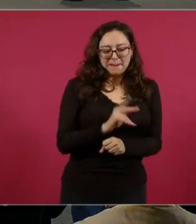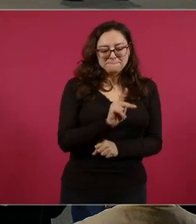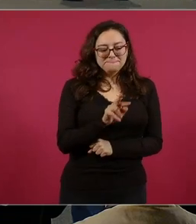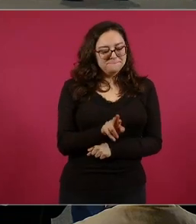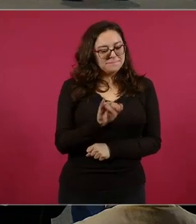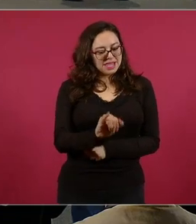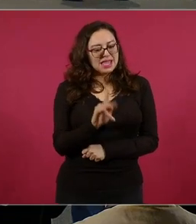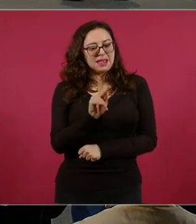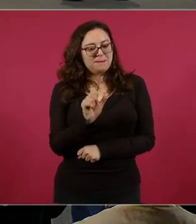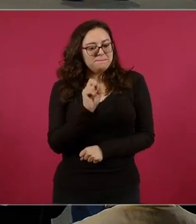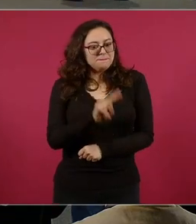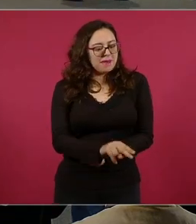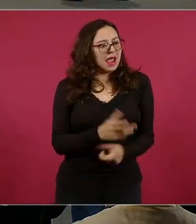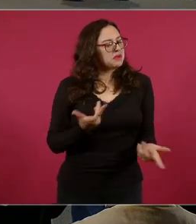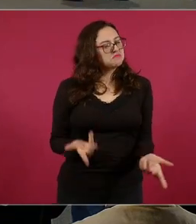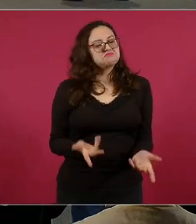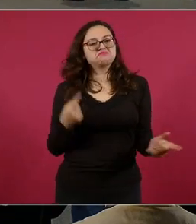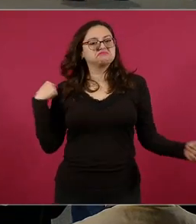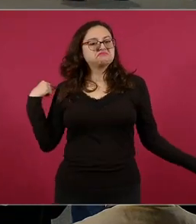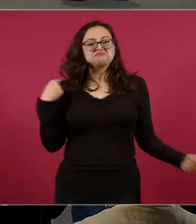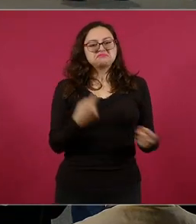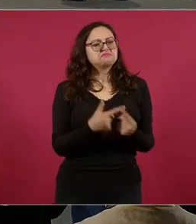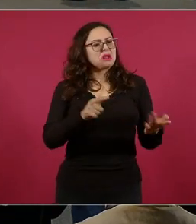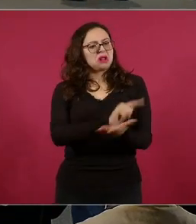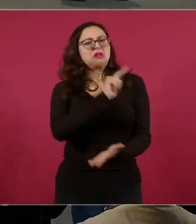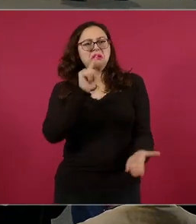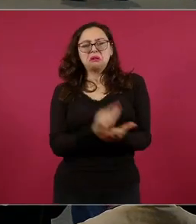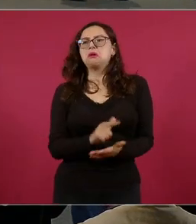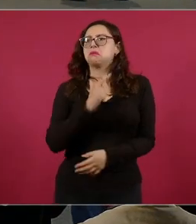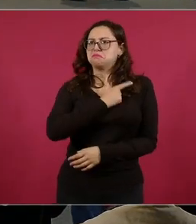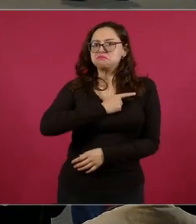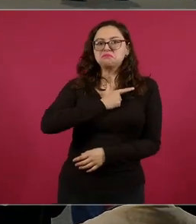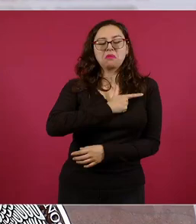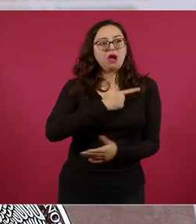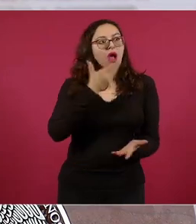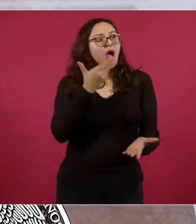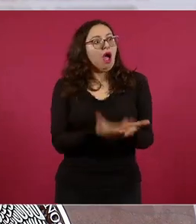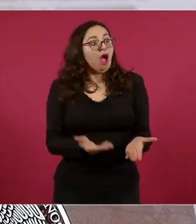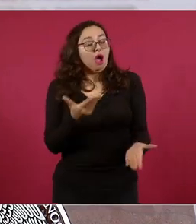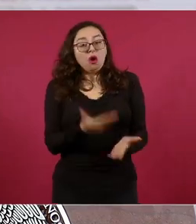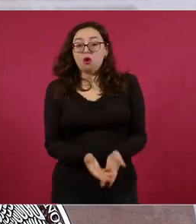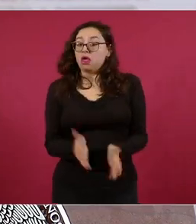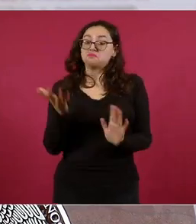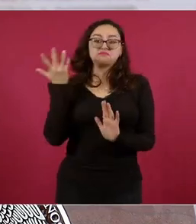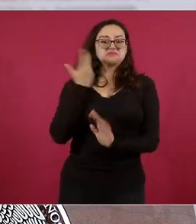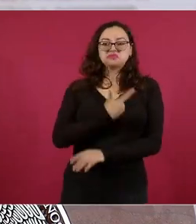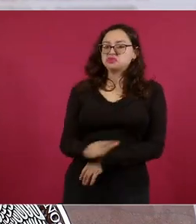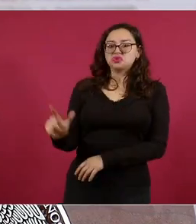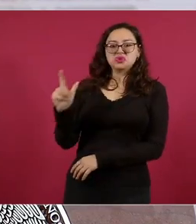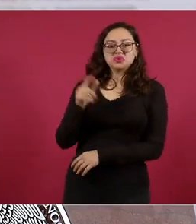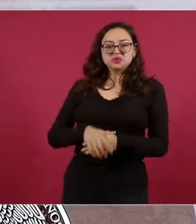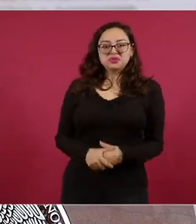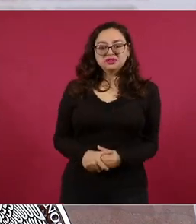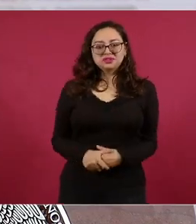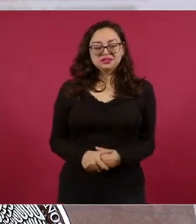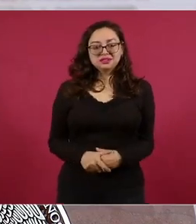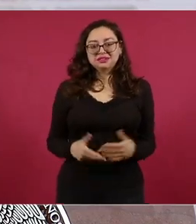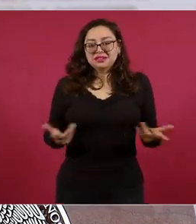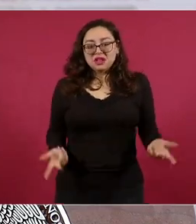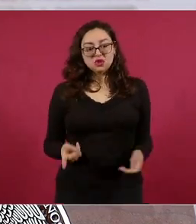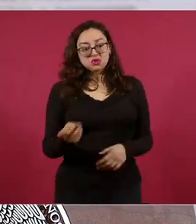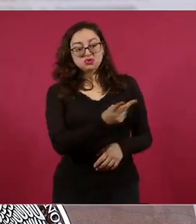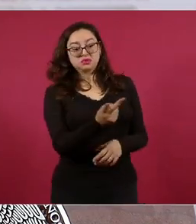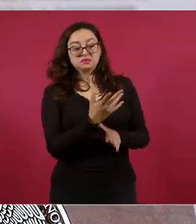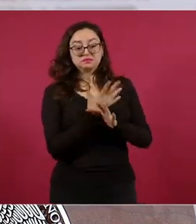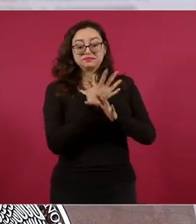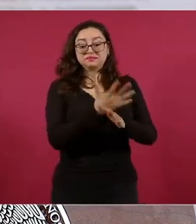En el colmo del cinismo, hoy Córdoba y Murayana declaran que no debe aplicarse la Constitución